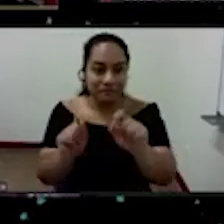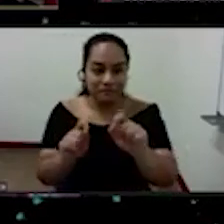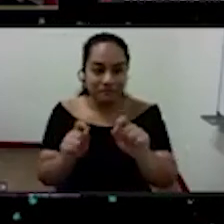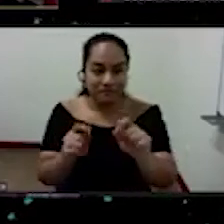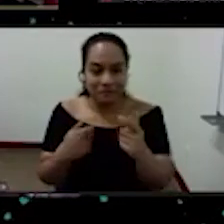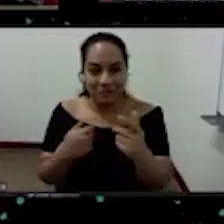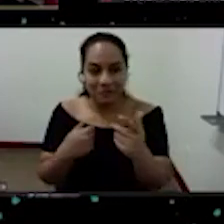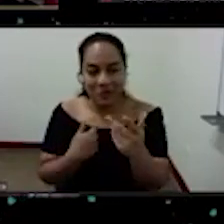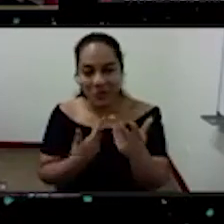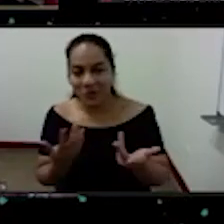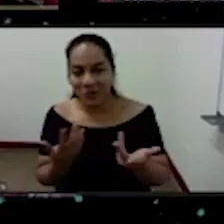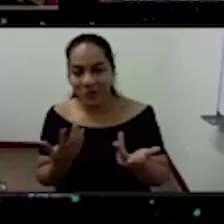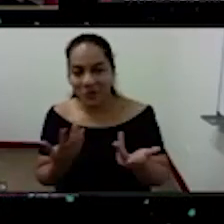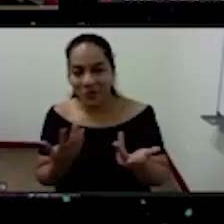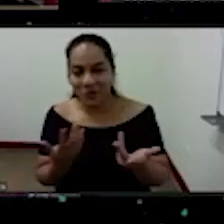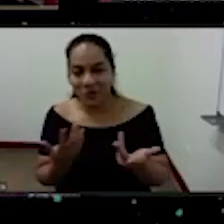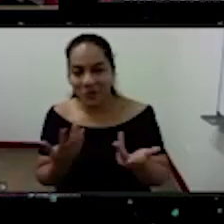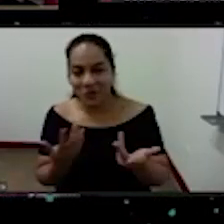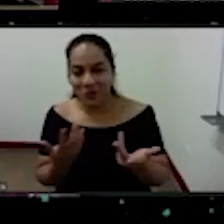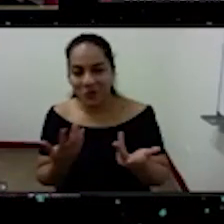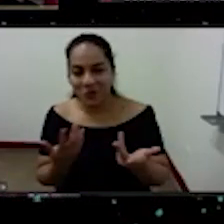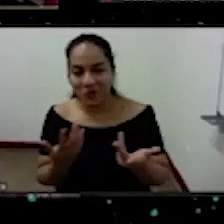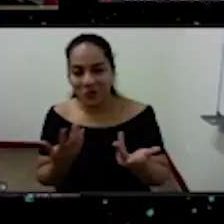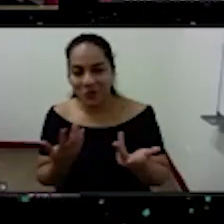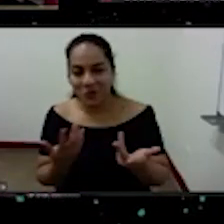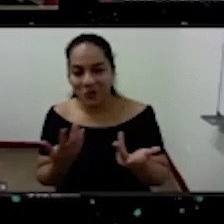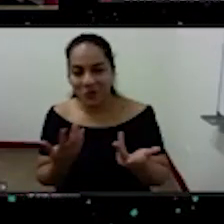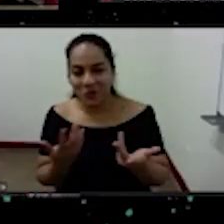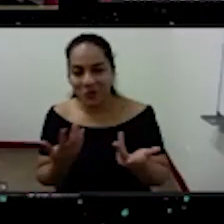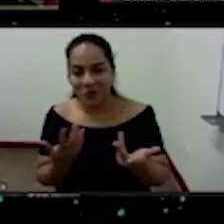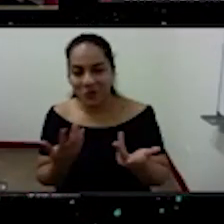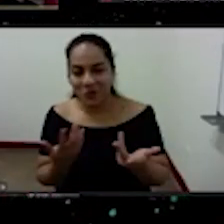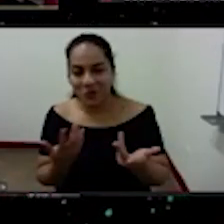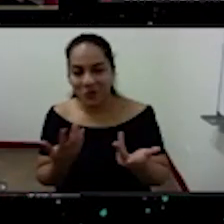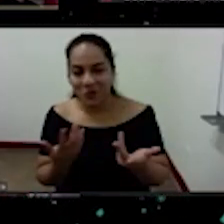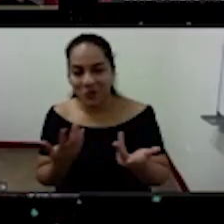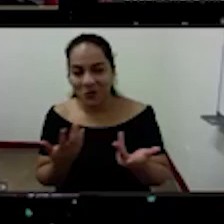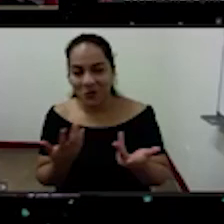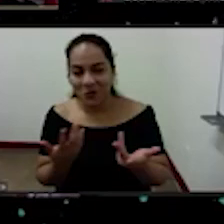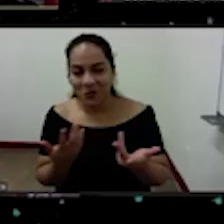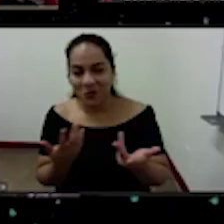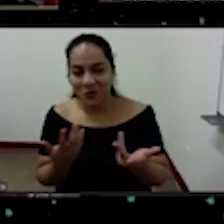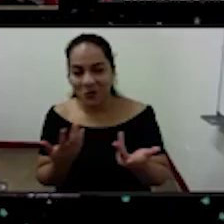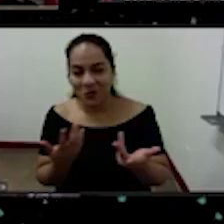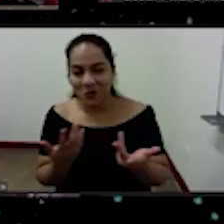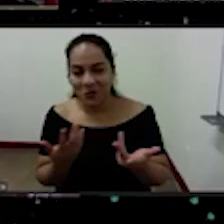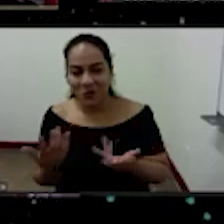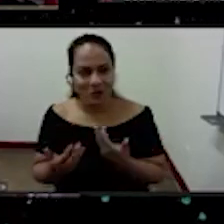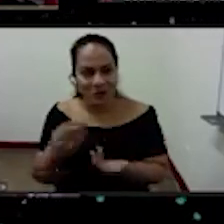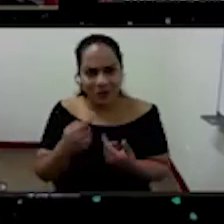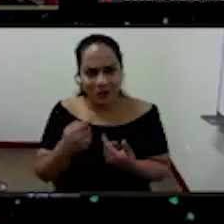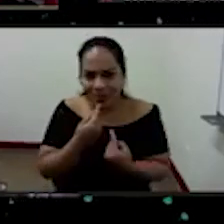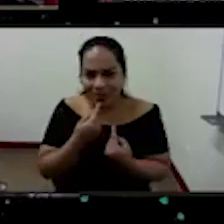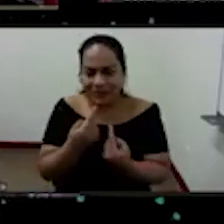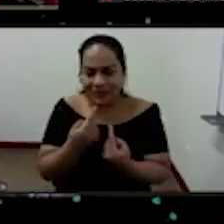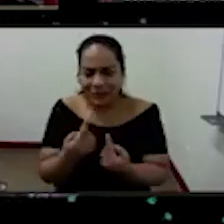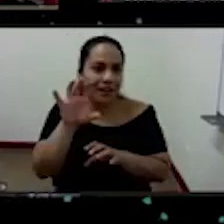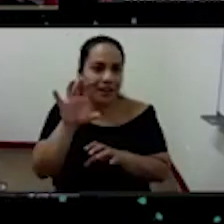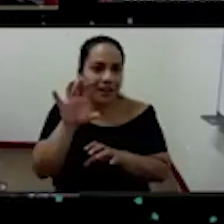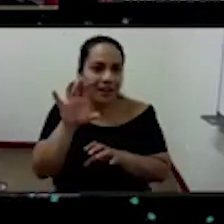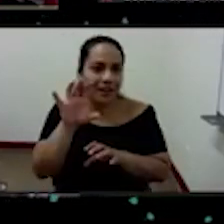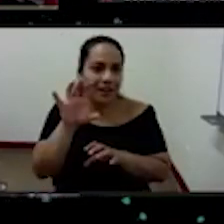decir que claro lo que ha dicho Guattari a propósito de Brasil y no solo de Brasil porque